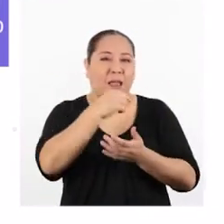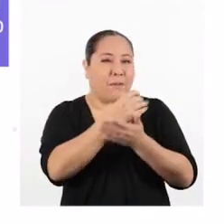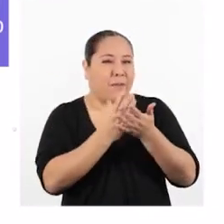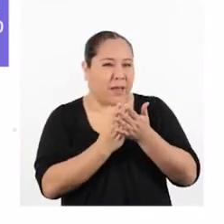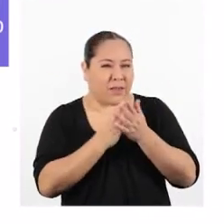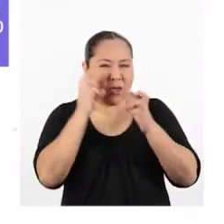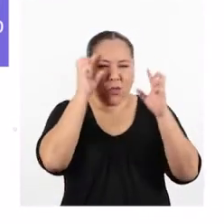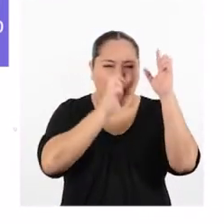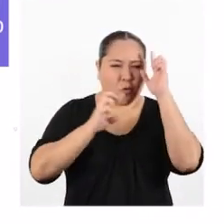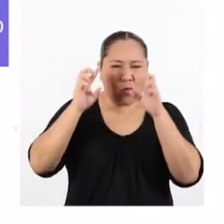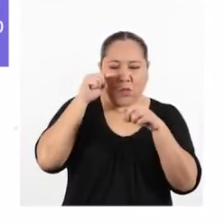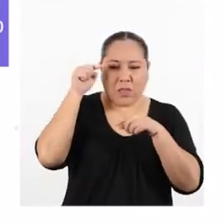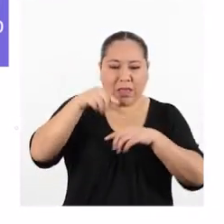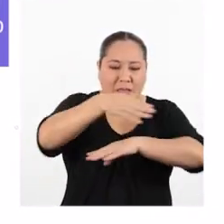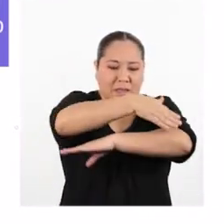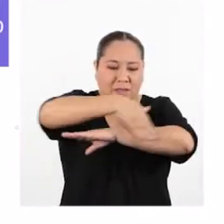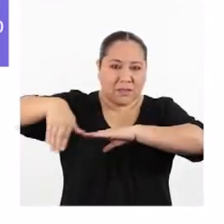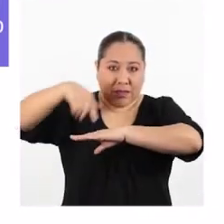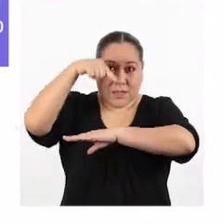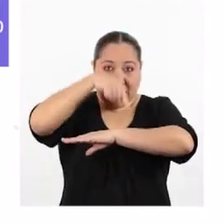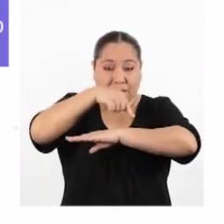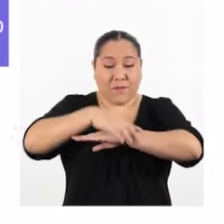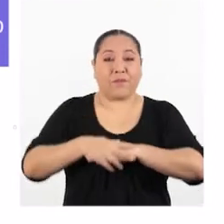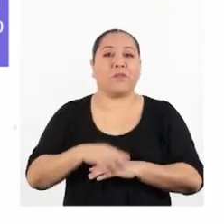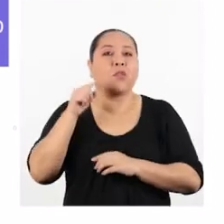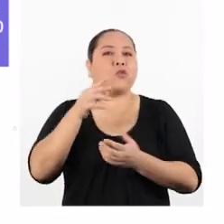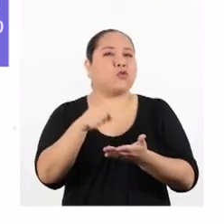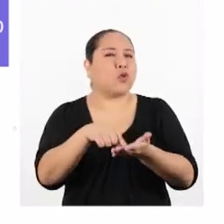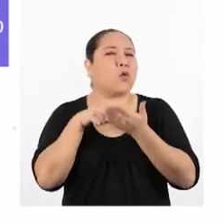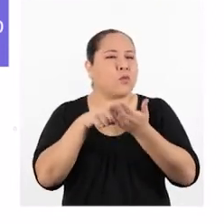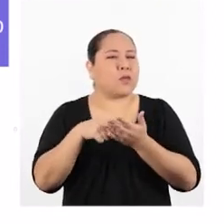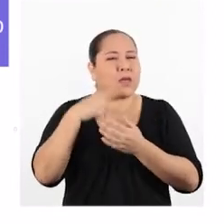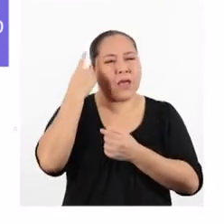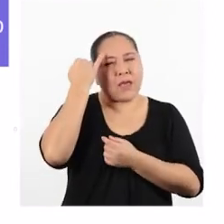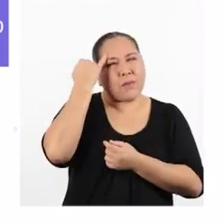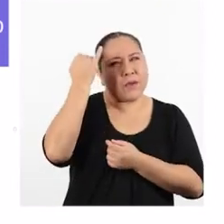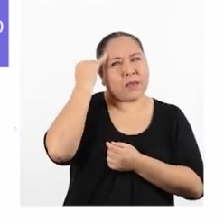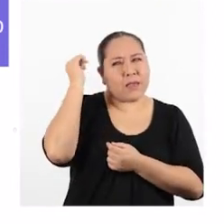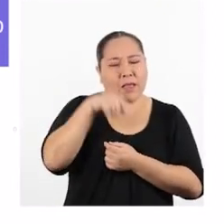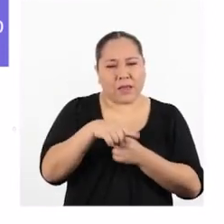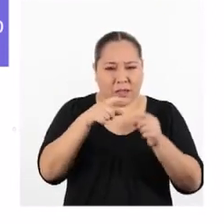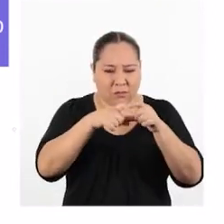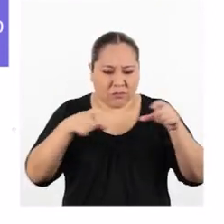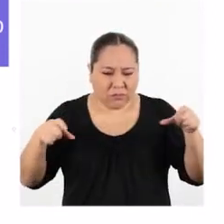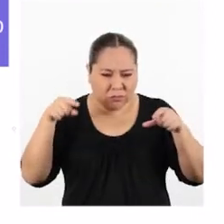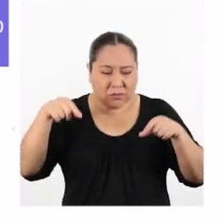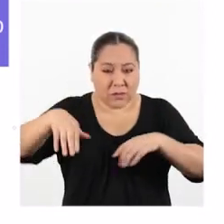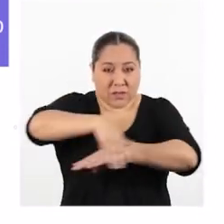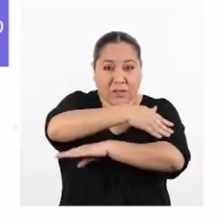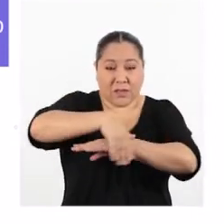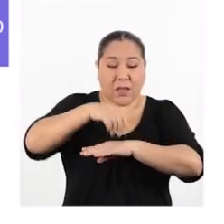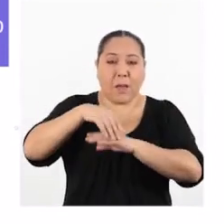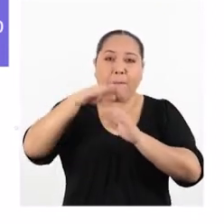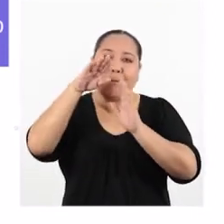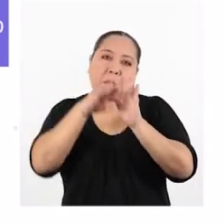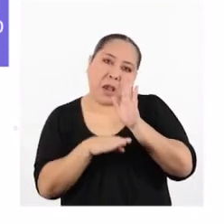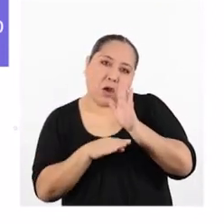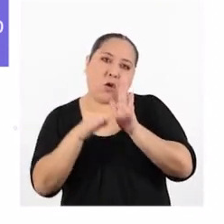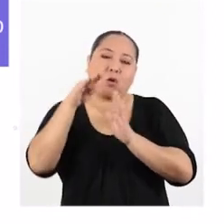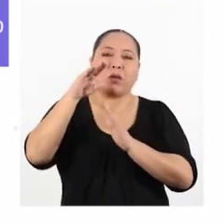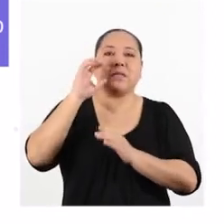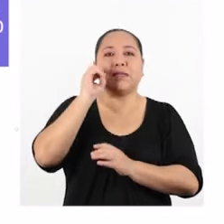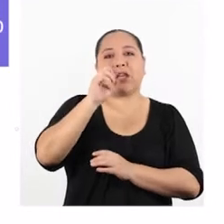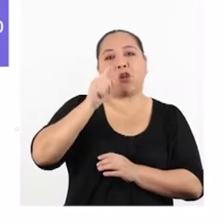incertidumbre del instrumento de medida nos obliga a suponer que el valor medido puede ser mayor o menor en 0